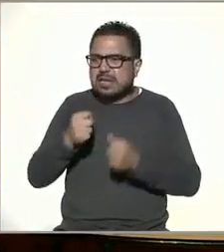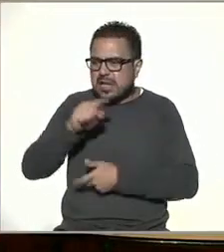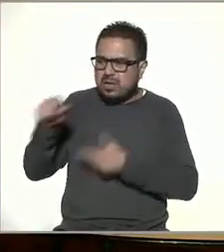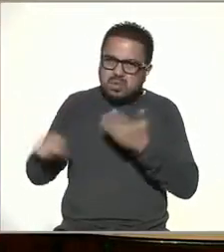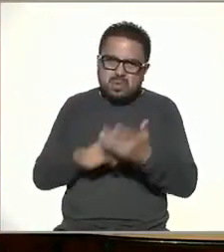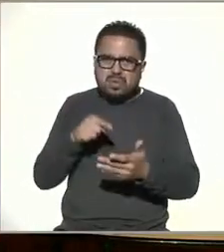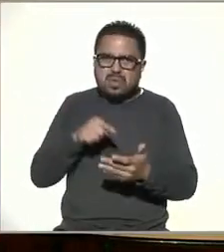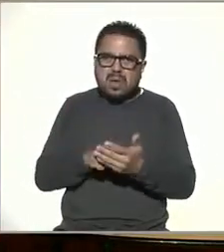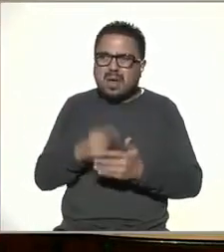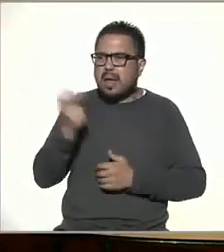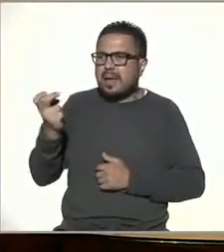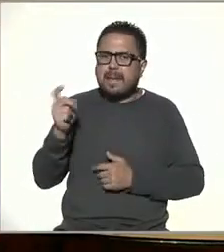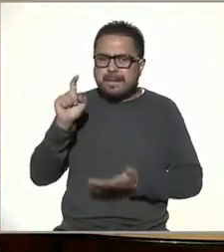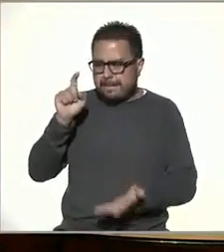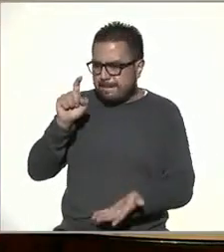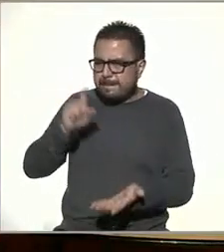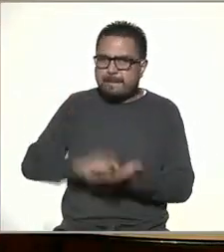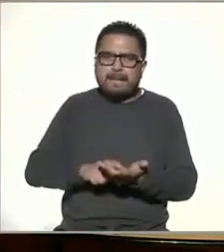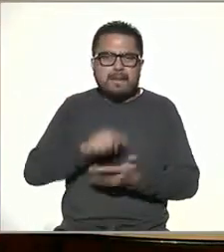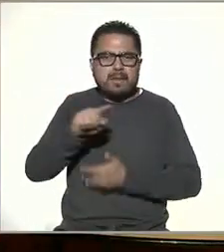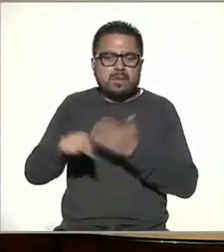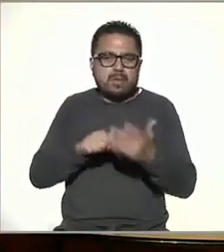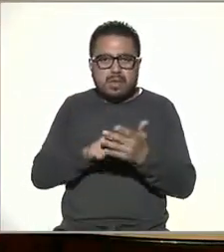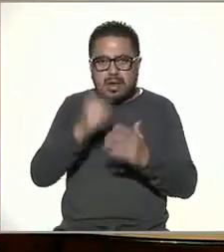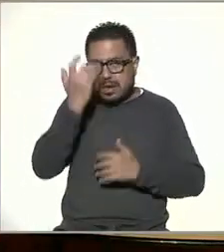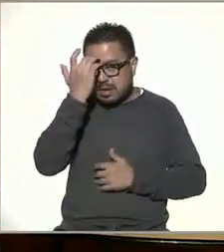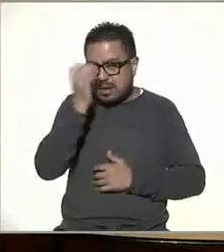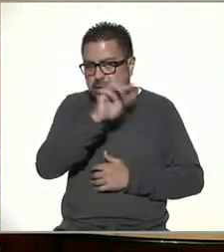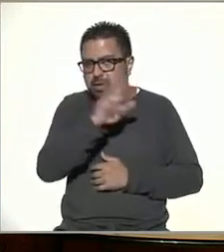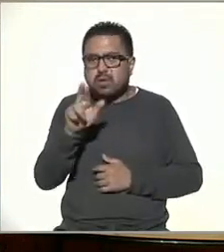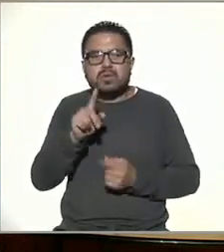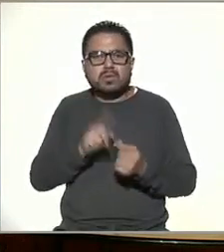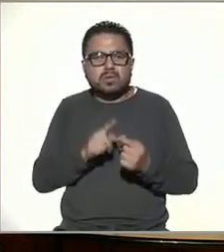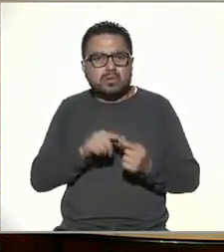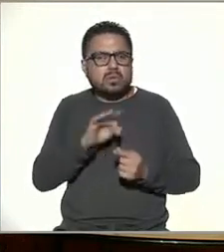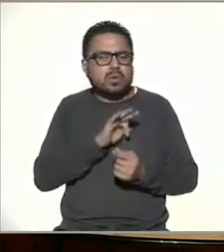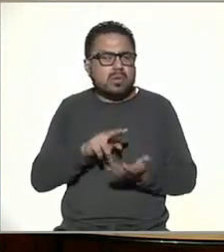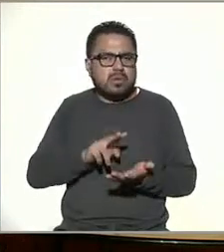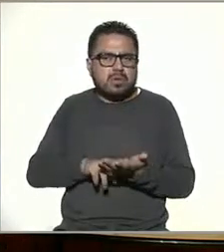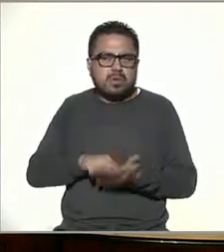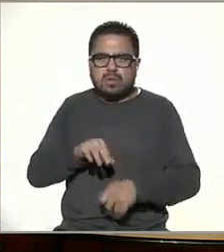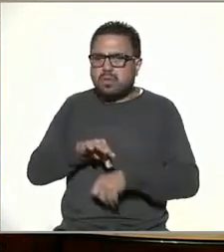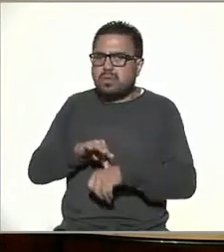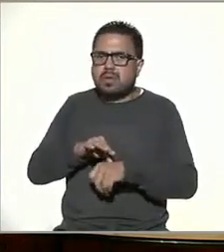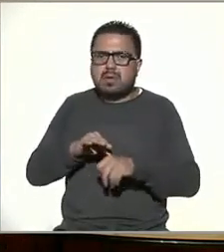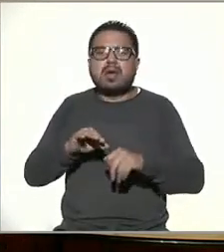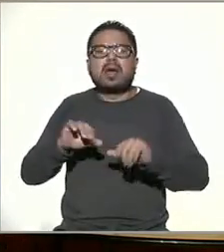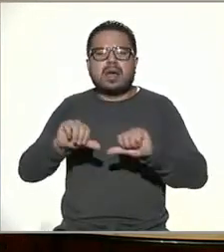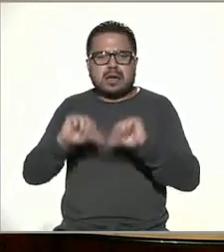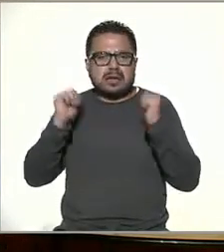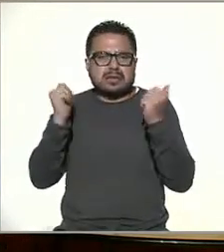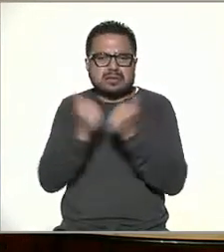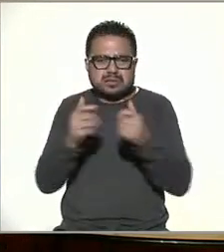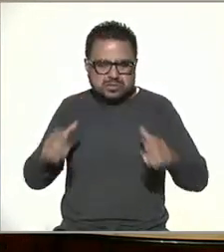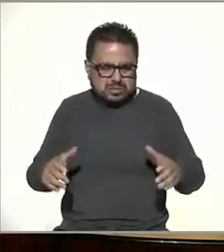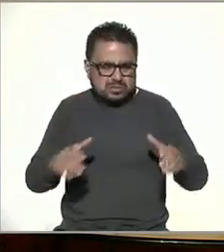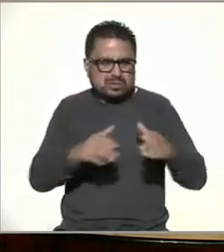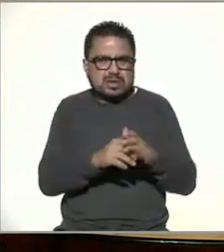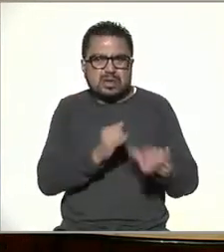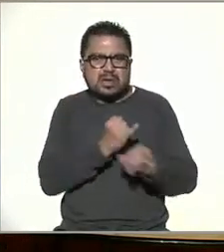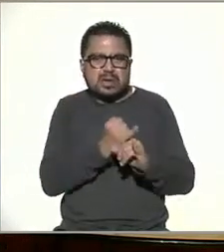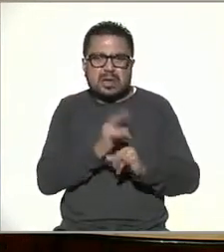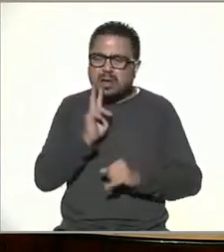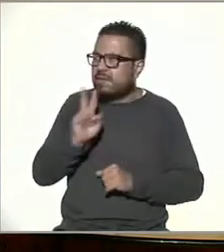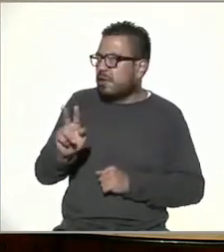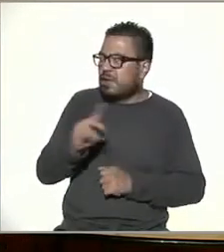que está transaccionando sea un lugar reconocido y donde podemos comprobar entonces desde la asociación de internet mexicana es como que ver que este